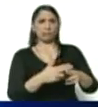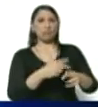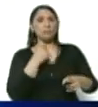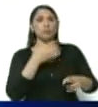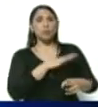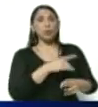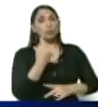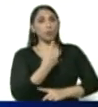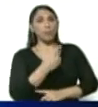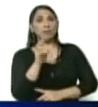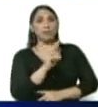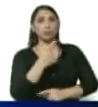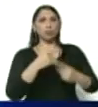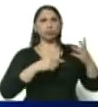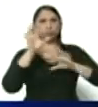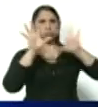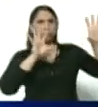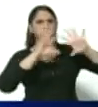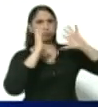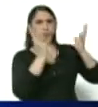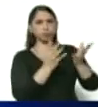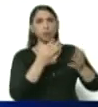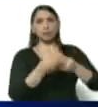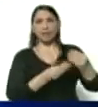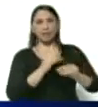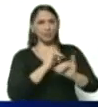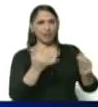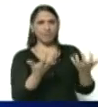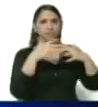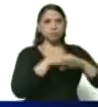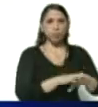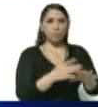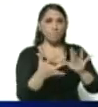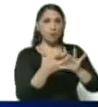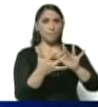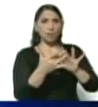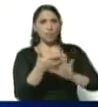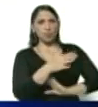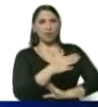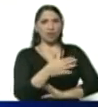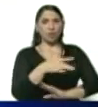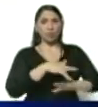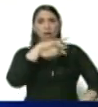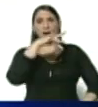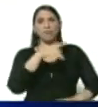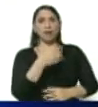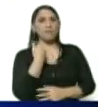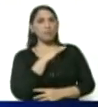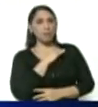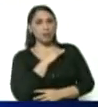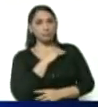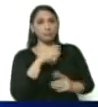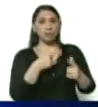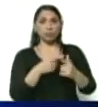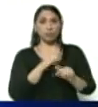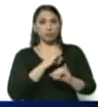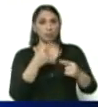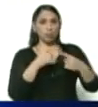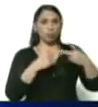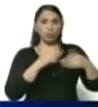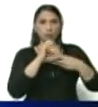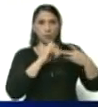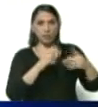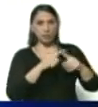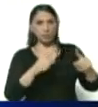solamente en Venezuela, sino que en muchas partes del mundo se ha relacionado con casos moderados y graves de la enfermedad. Así que otro elemento